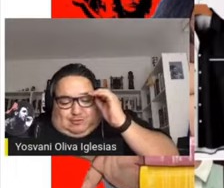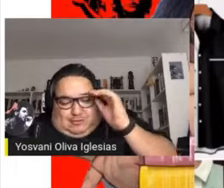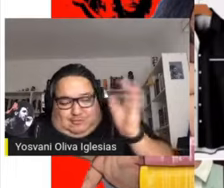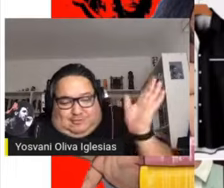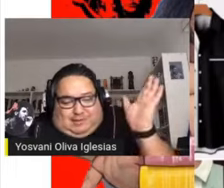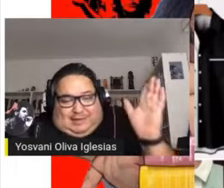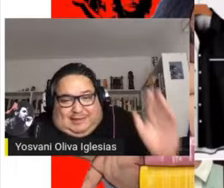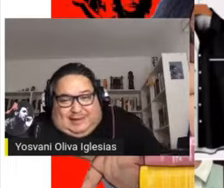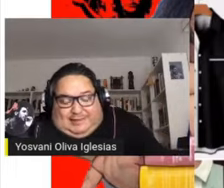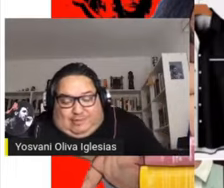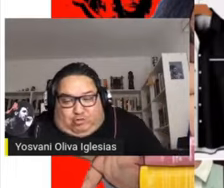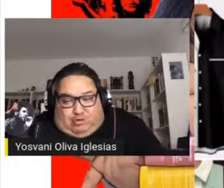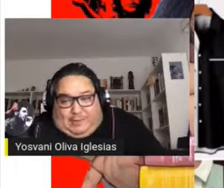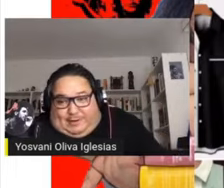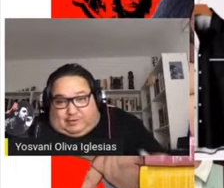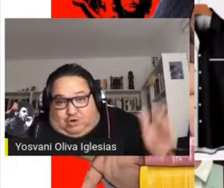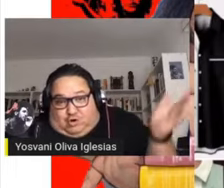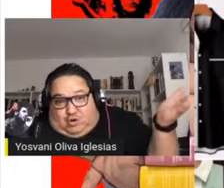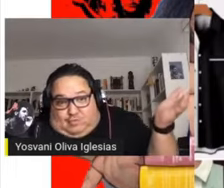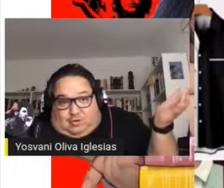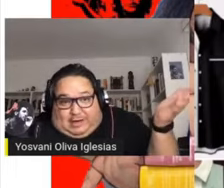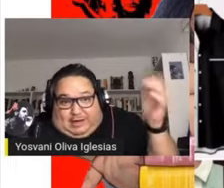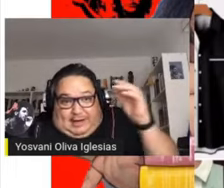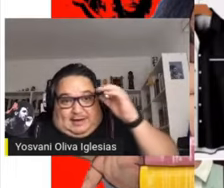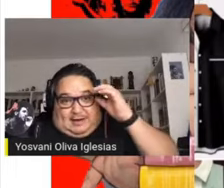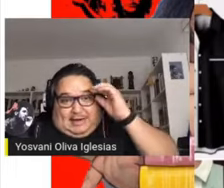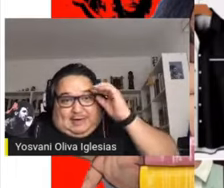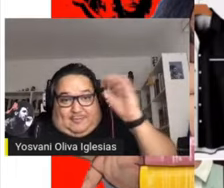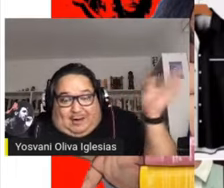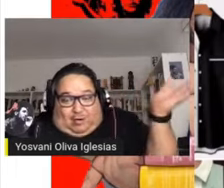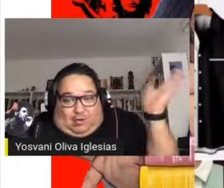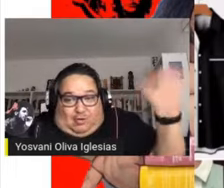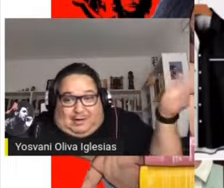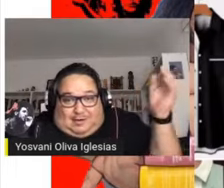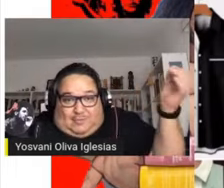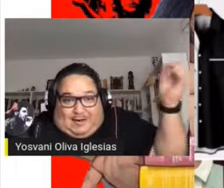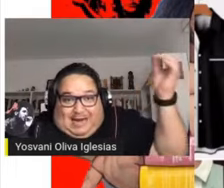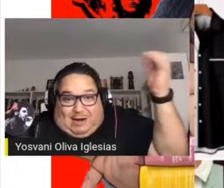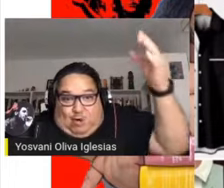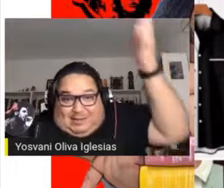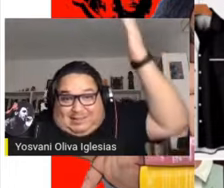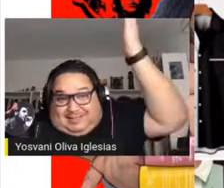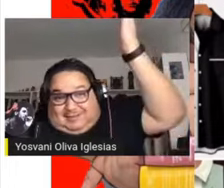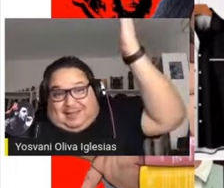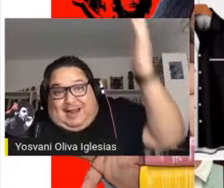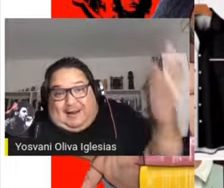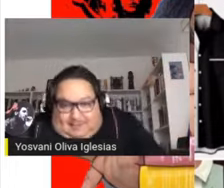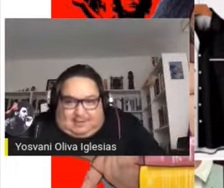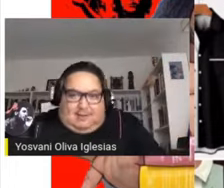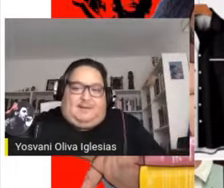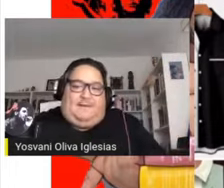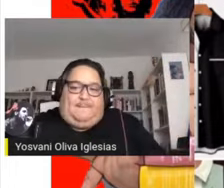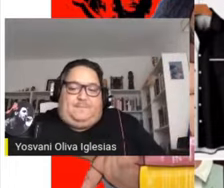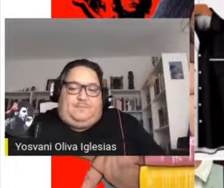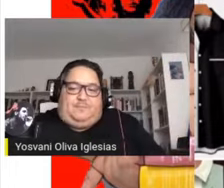cuando expuso una expresión como que el barroco latinoamericano no existe,